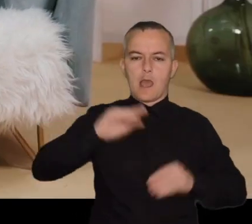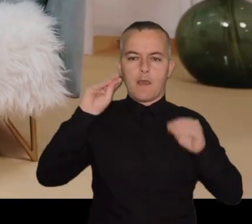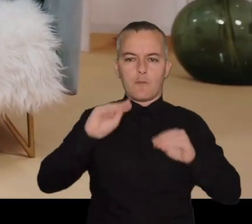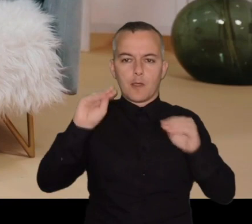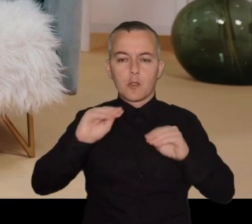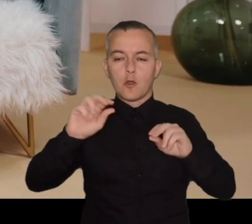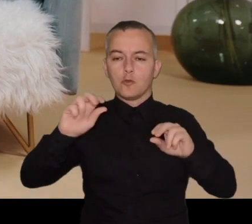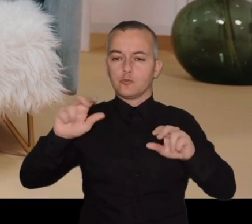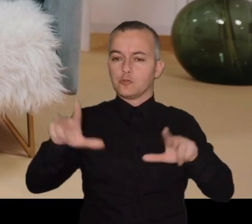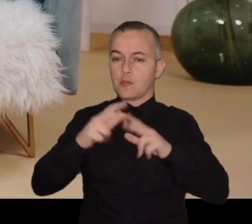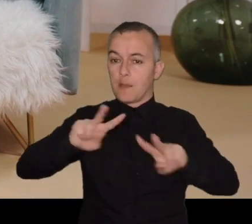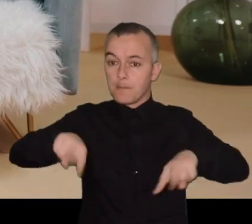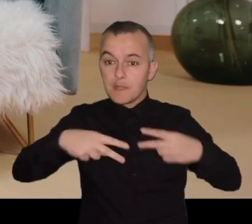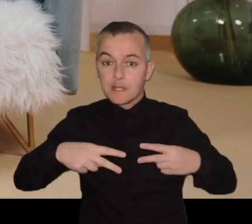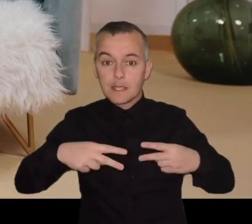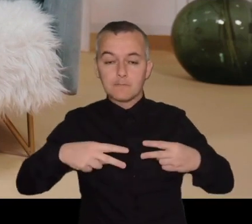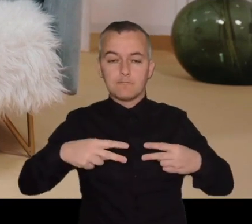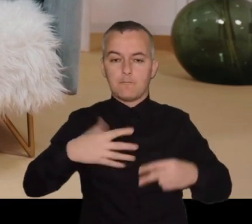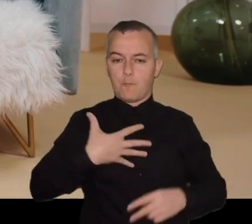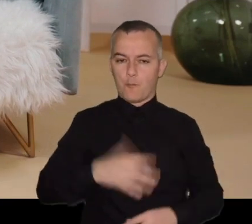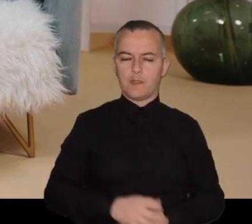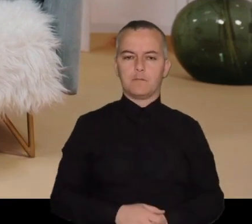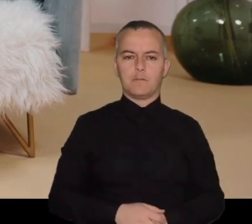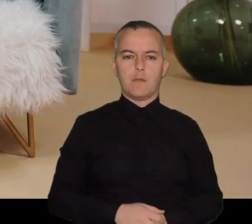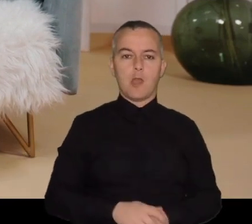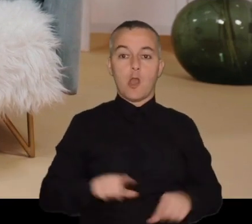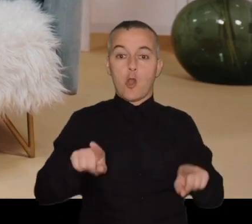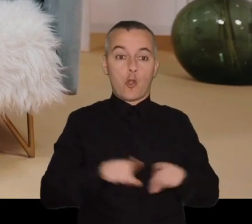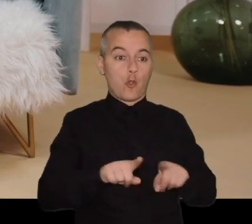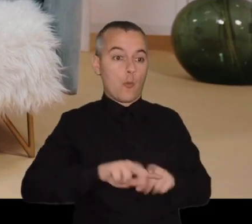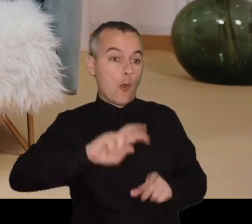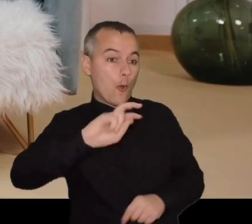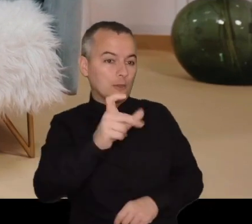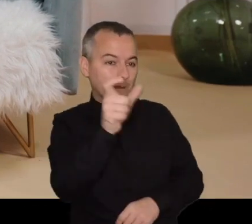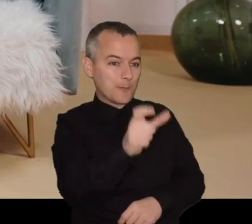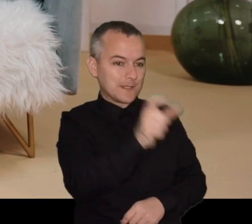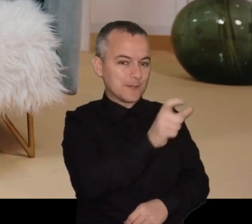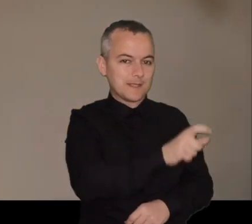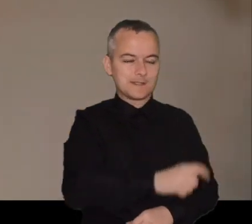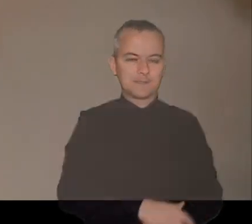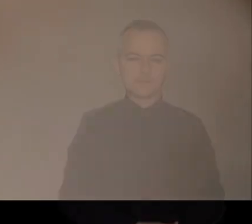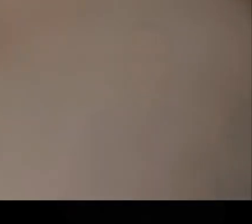nuestra formación y la sociedad nos permiten hacer. ¡Como cualquier otra persona!